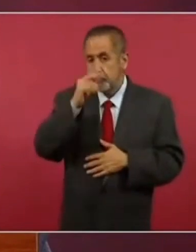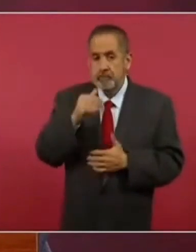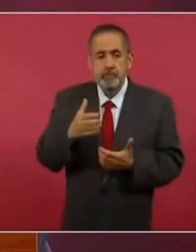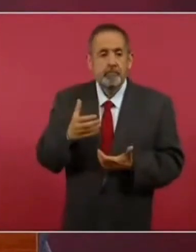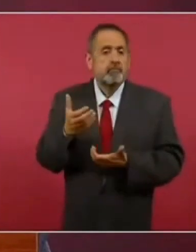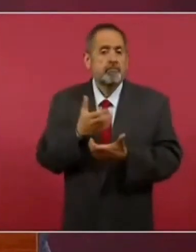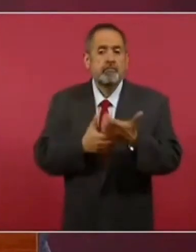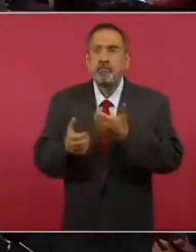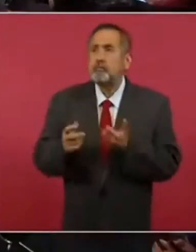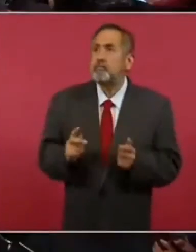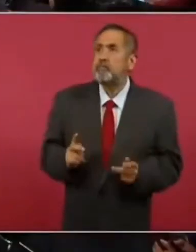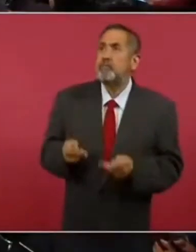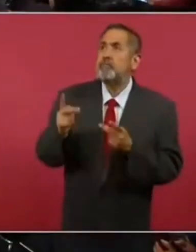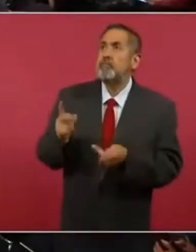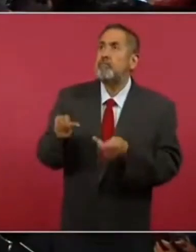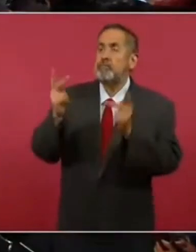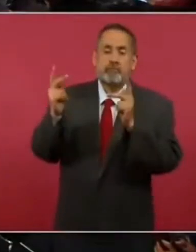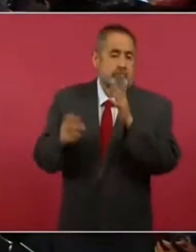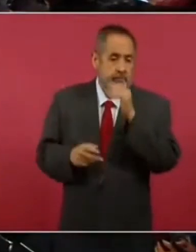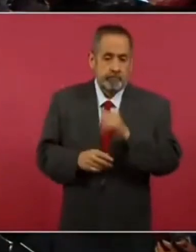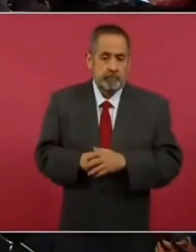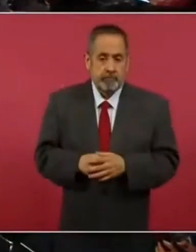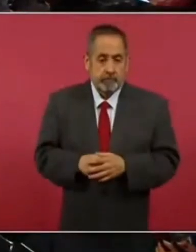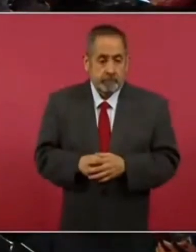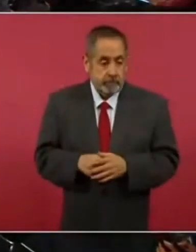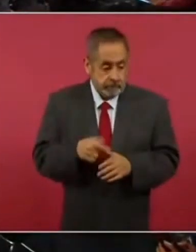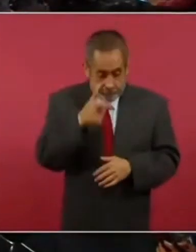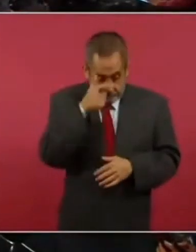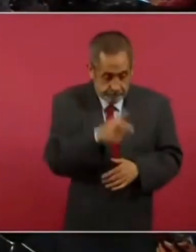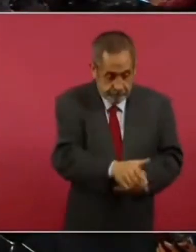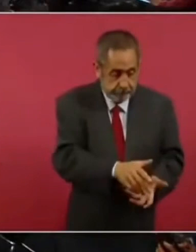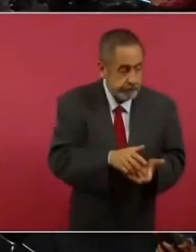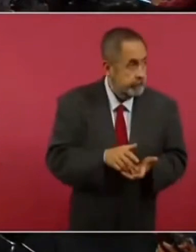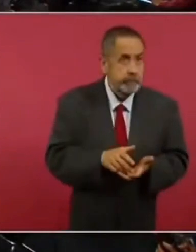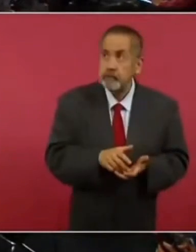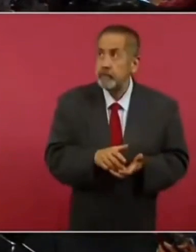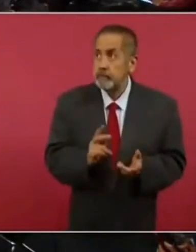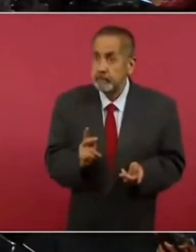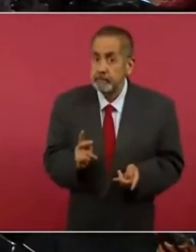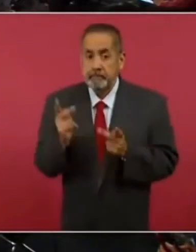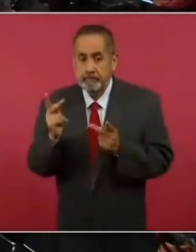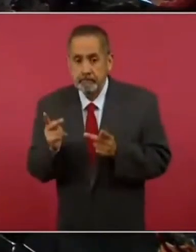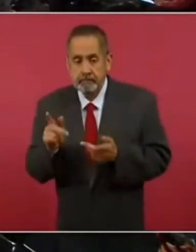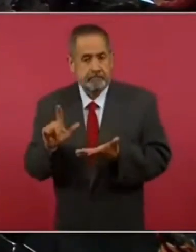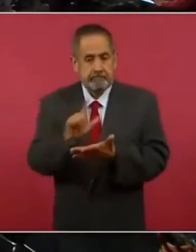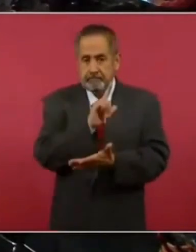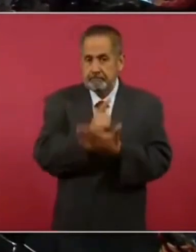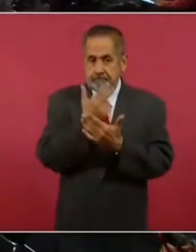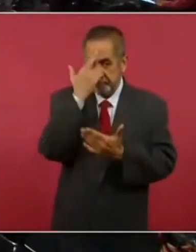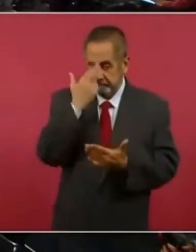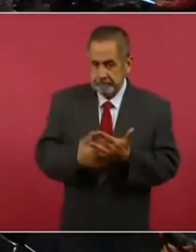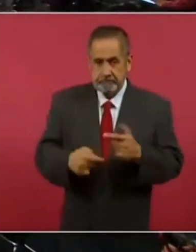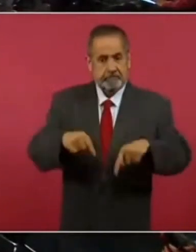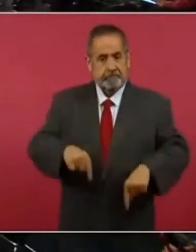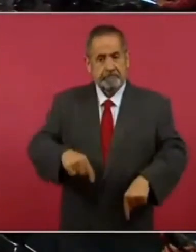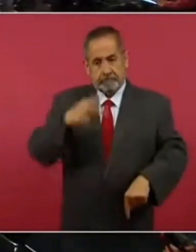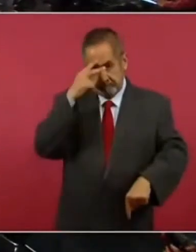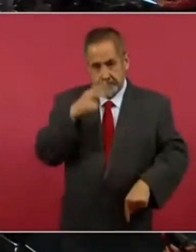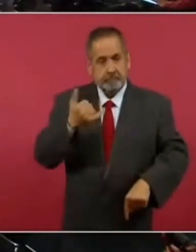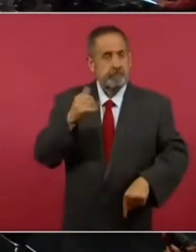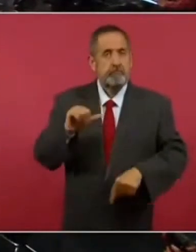Comerciar bienes arqueológicos es ilegal para nosotros, tanto en México como en